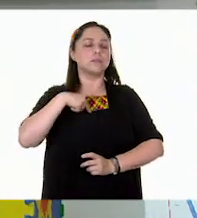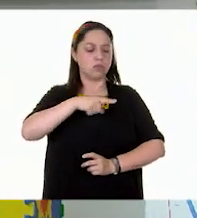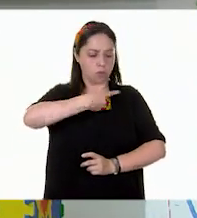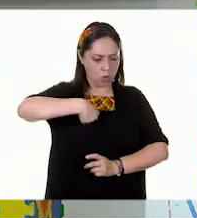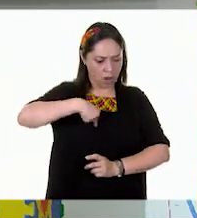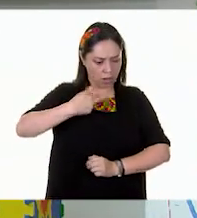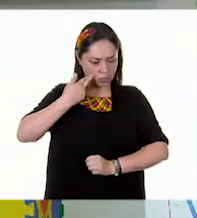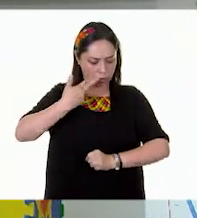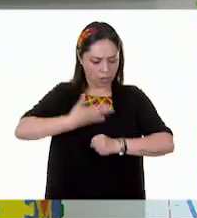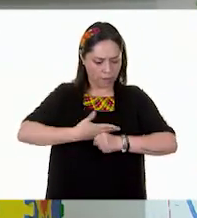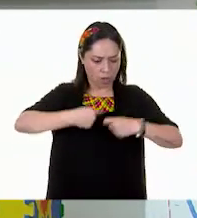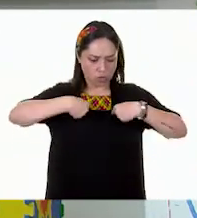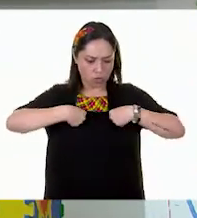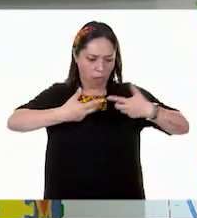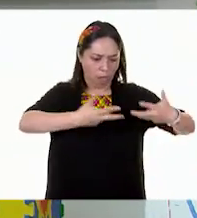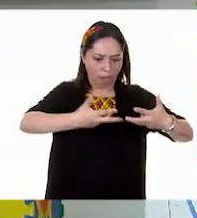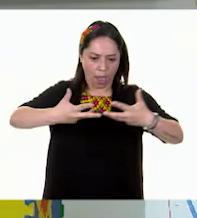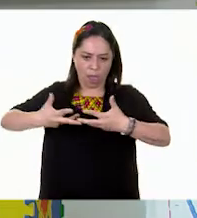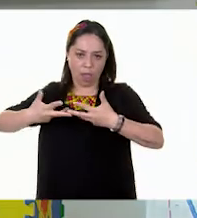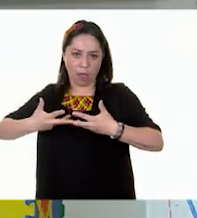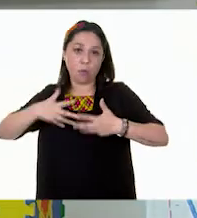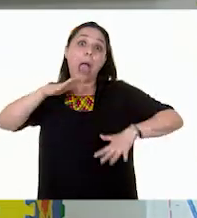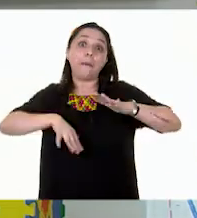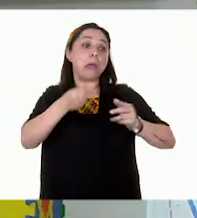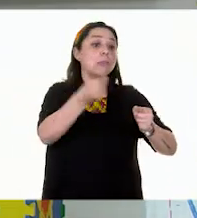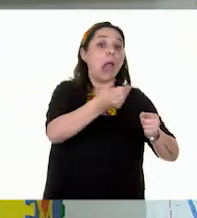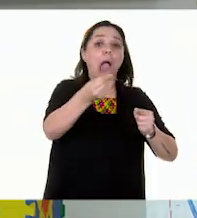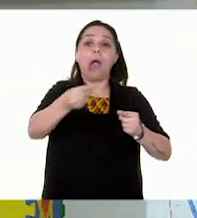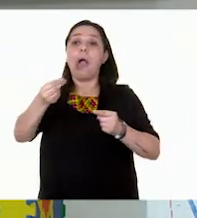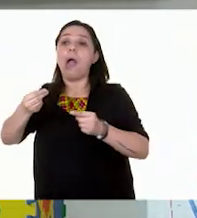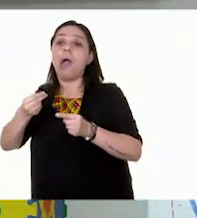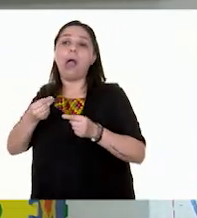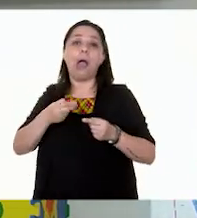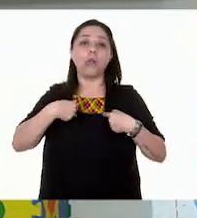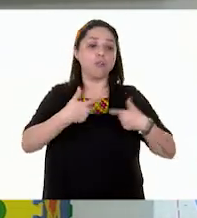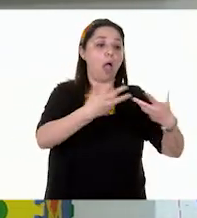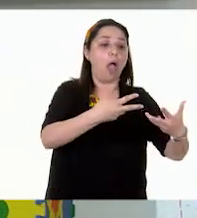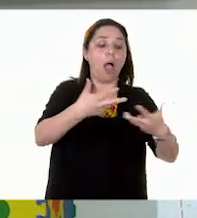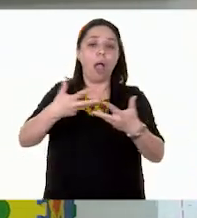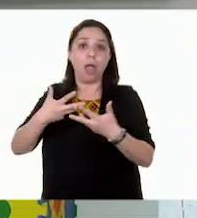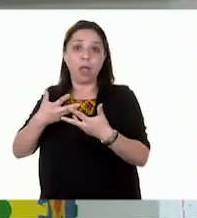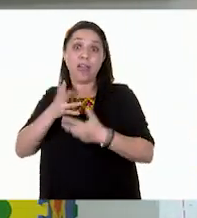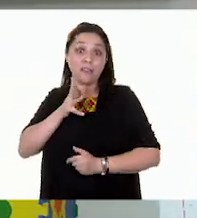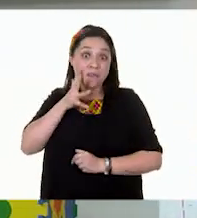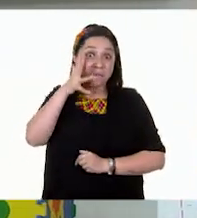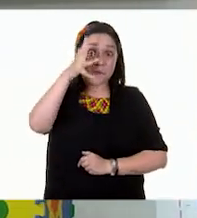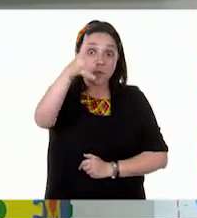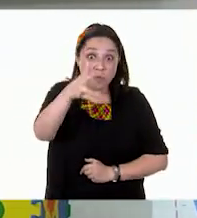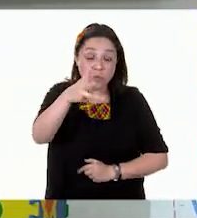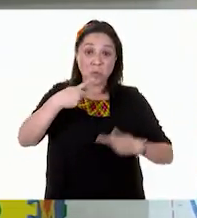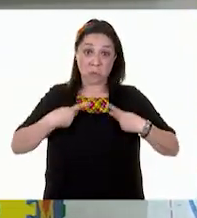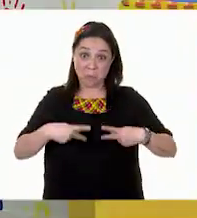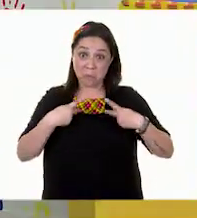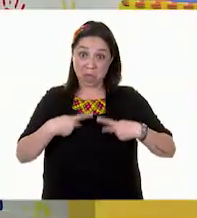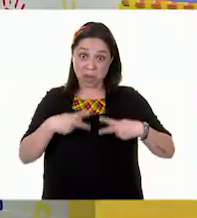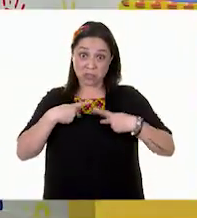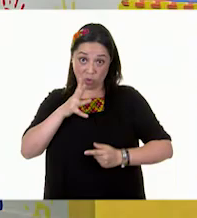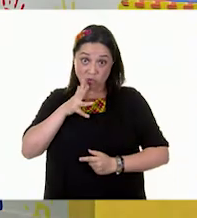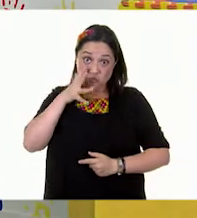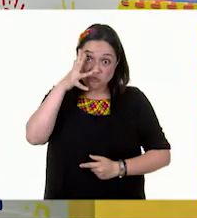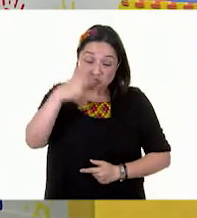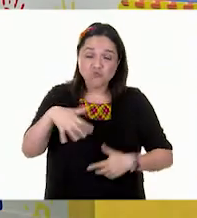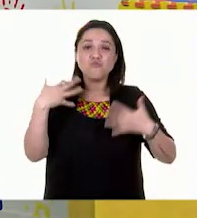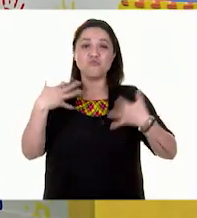satisfacer nuestras necesidades inmediatas repercutirá en el futuro y afectará a las nuevas generaciones. Si hacemos uso